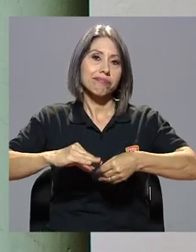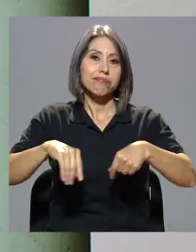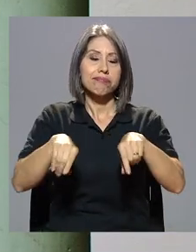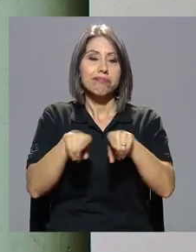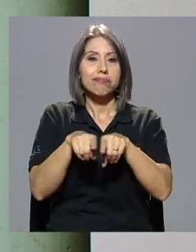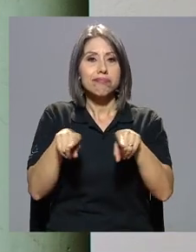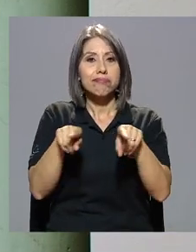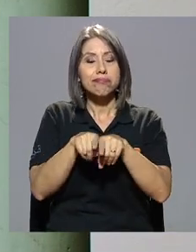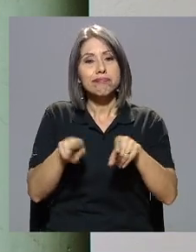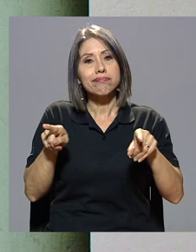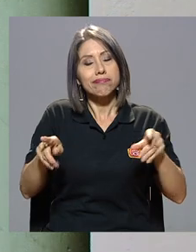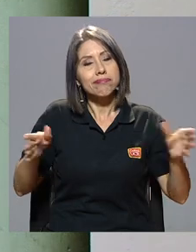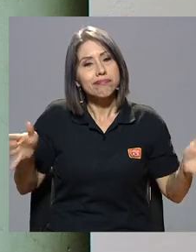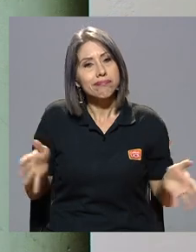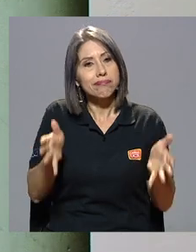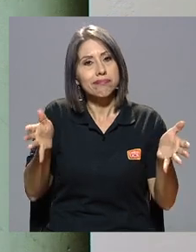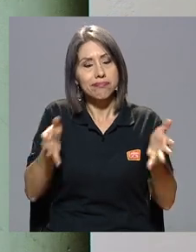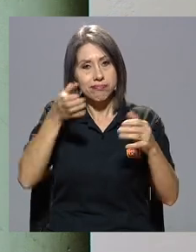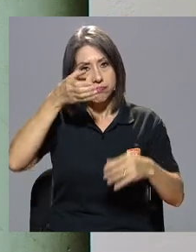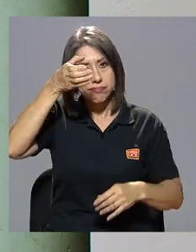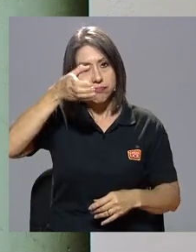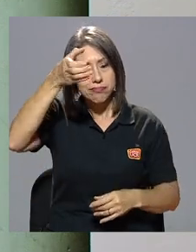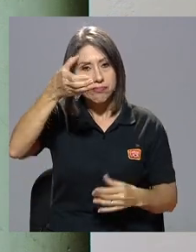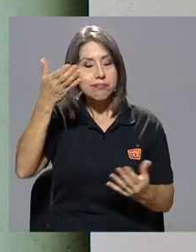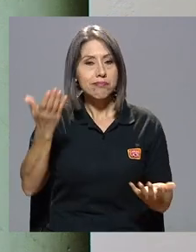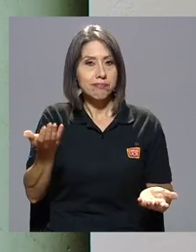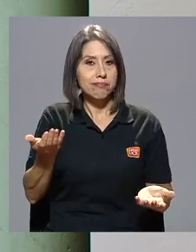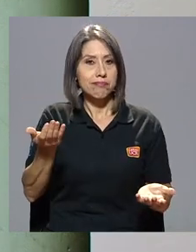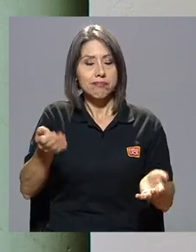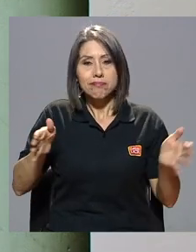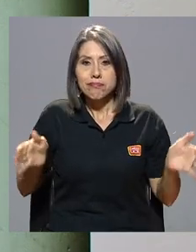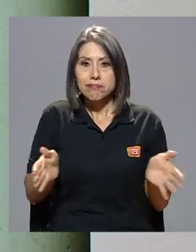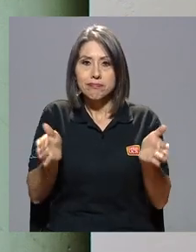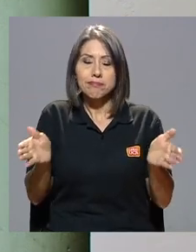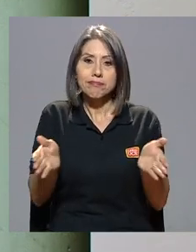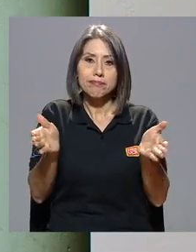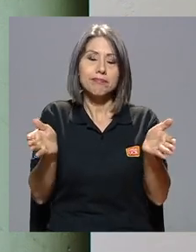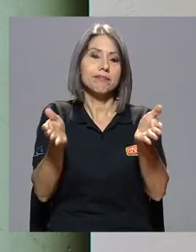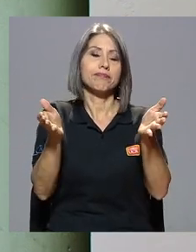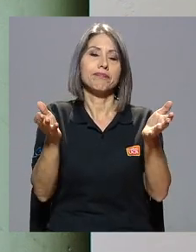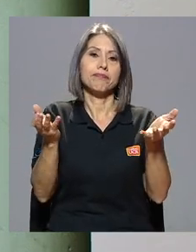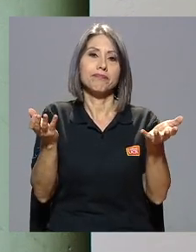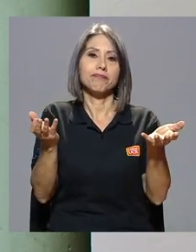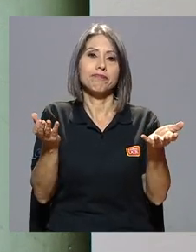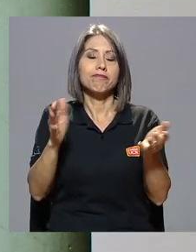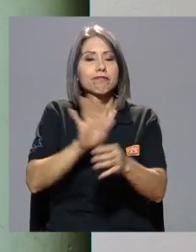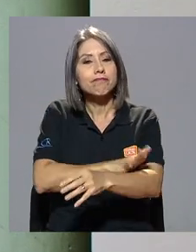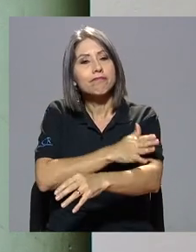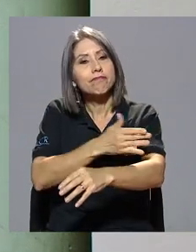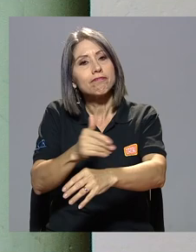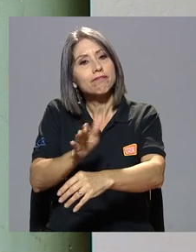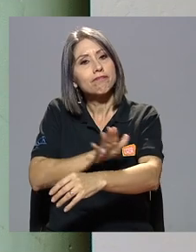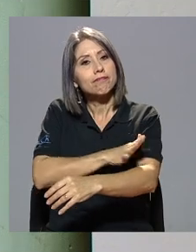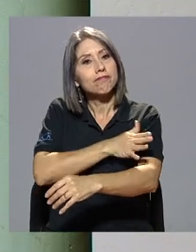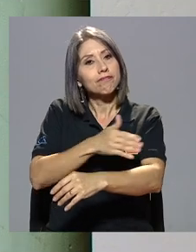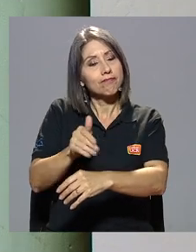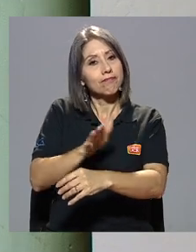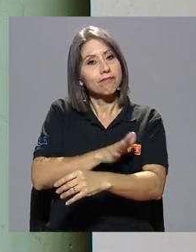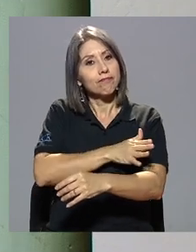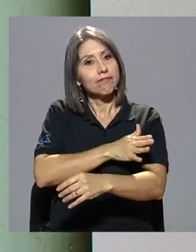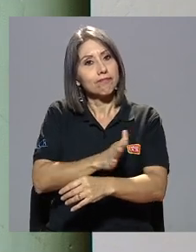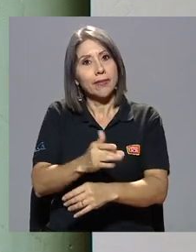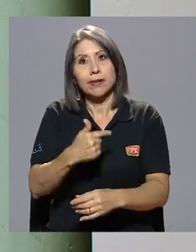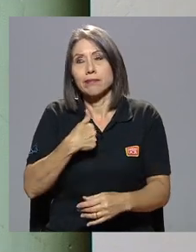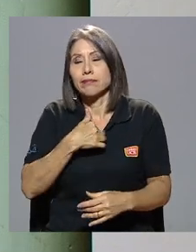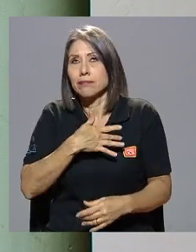Y además, estimulaba siempre la cultura, estimulaba la música, por ejemplo,